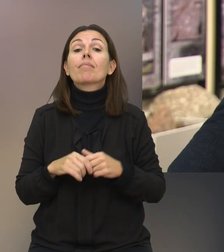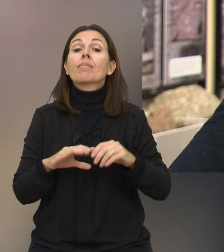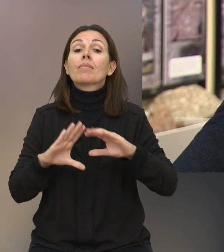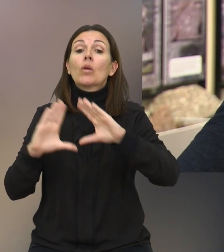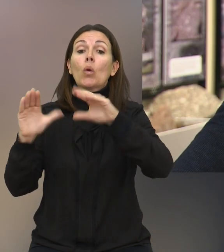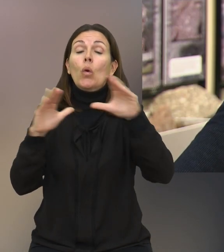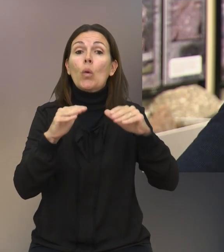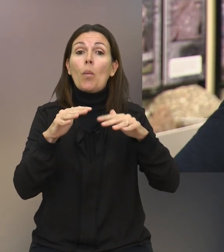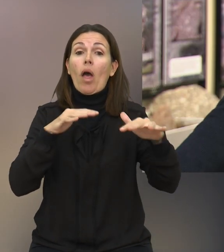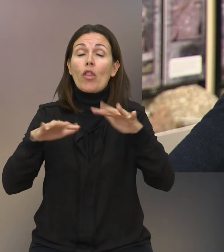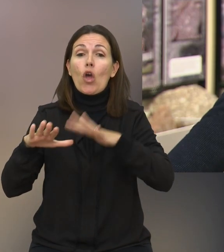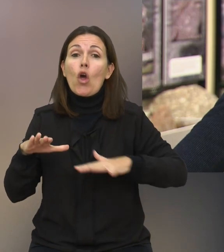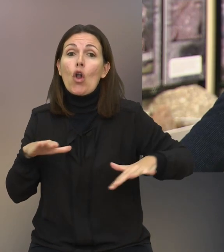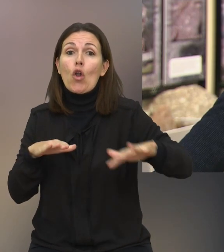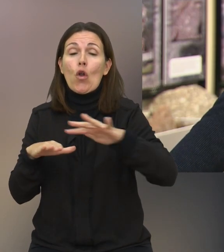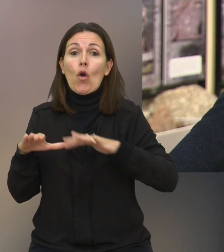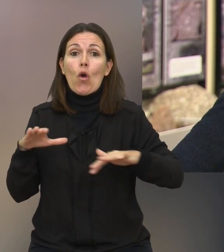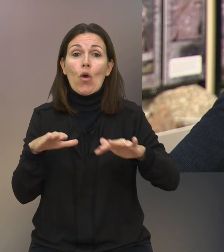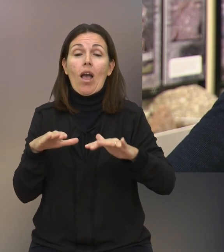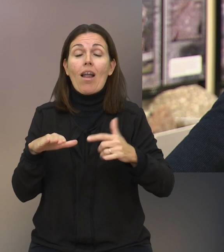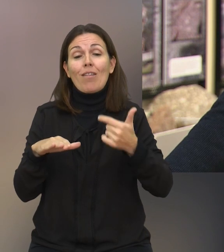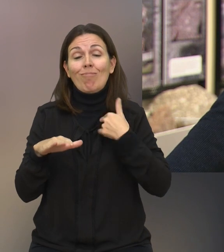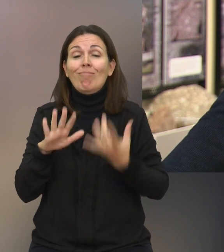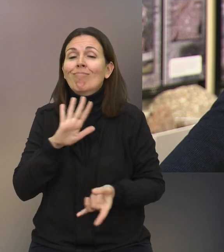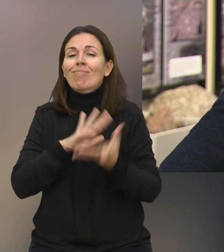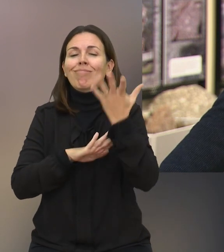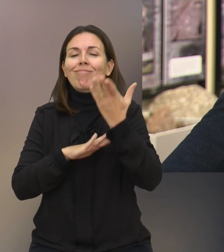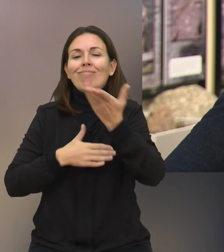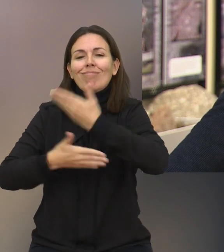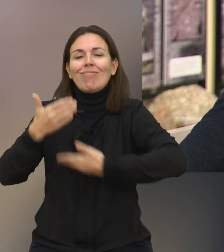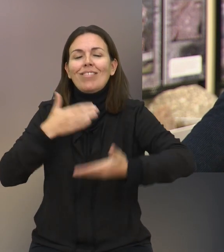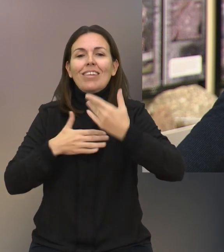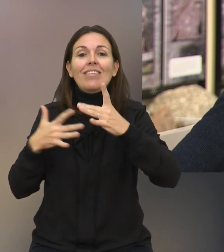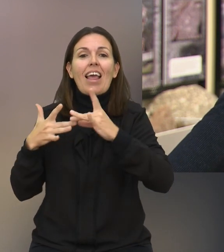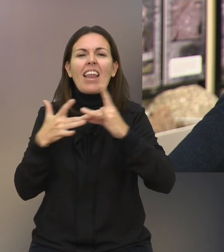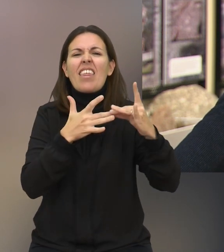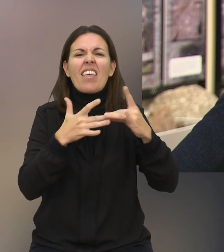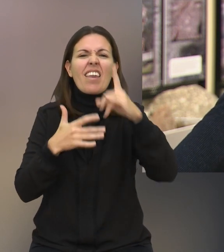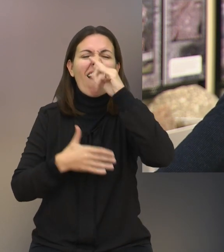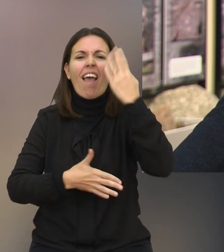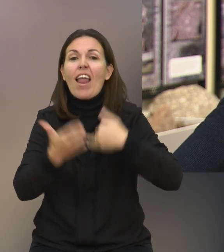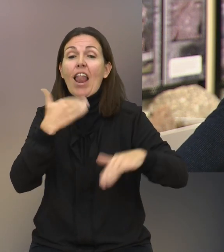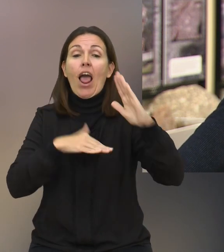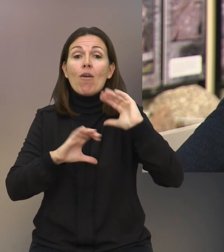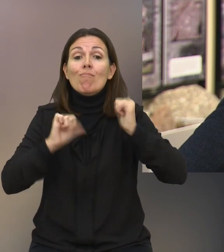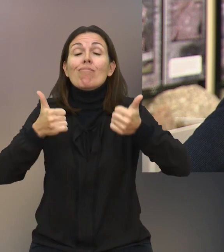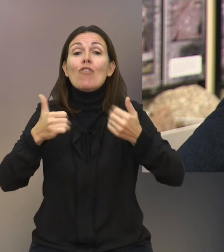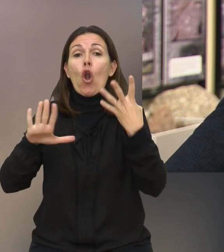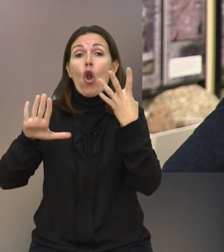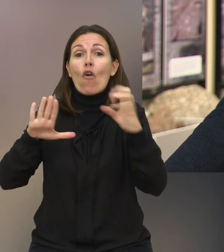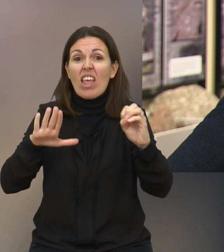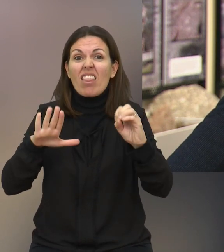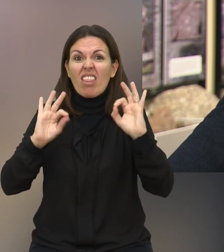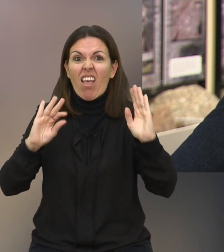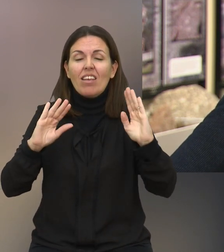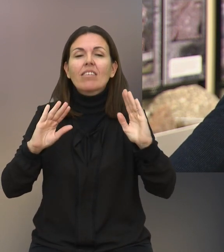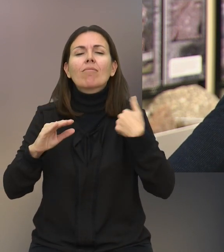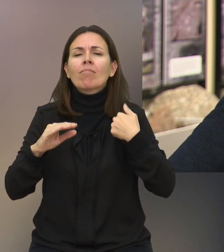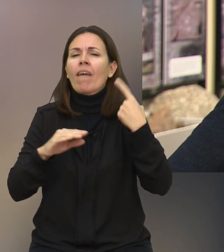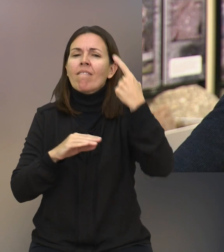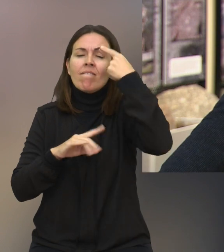Los grupos de acción local de la iniciativa comunitaria LIDER cuando comenzábamos a principios de los años 90 siempre hemos estado